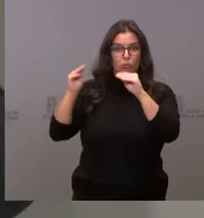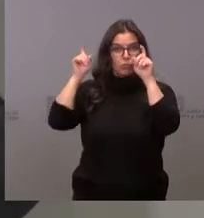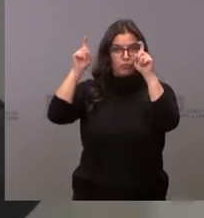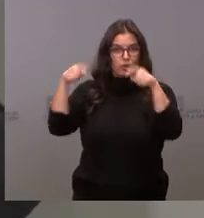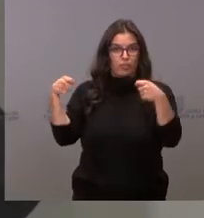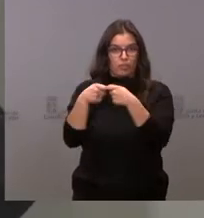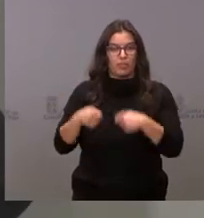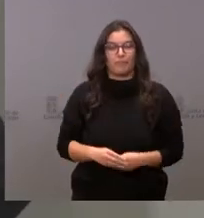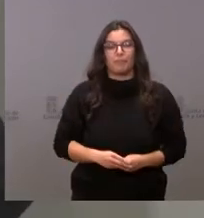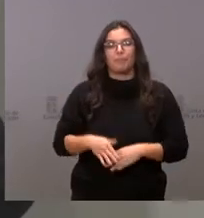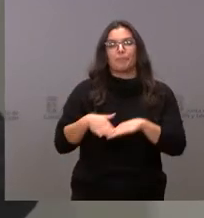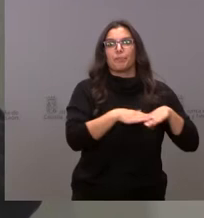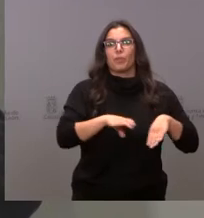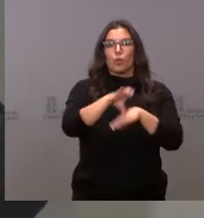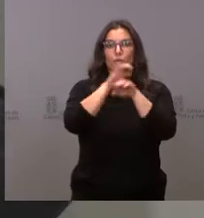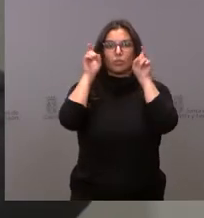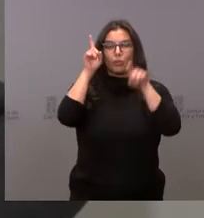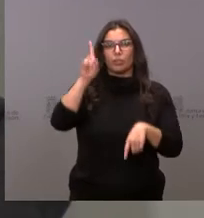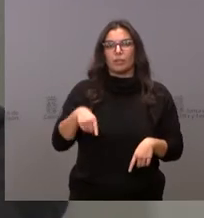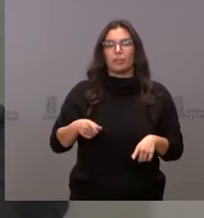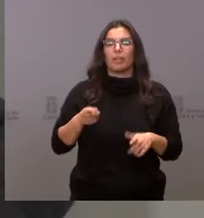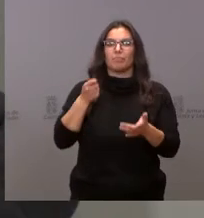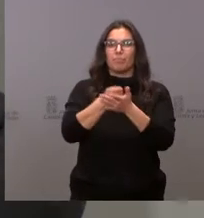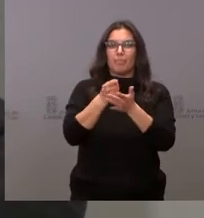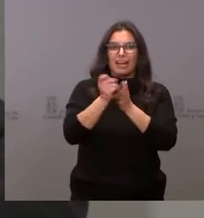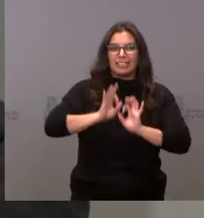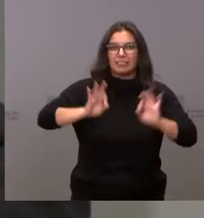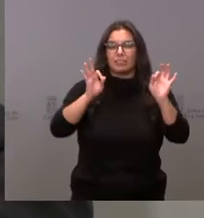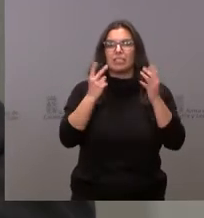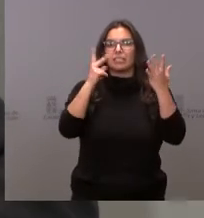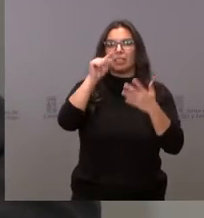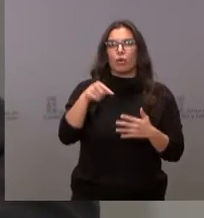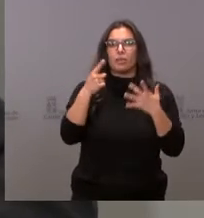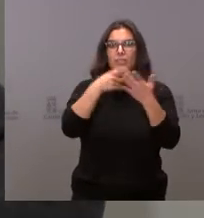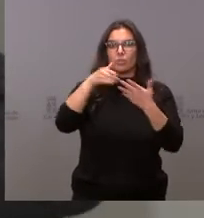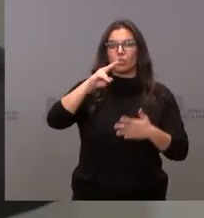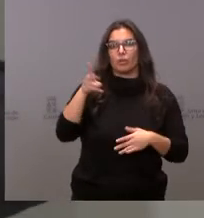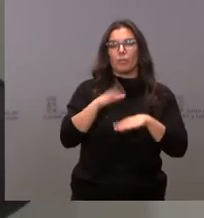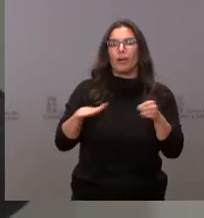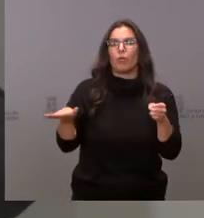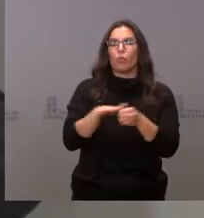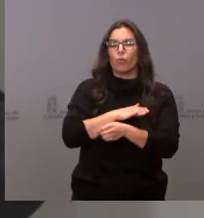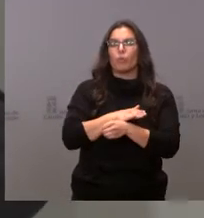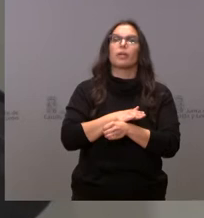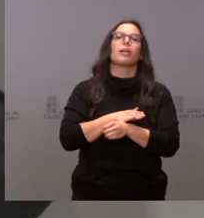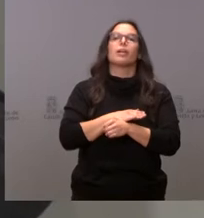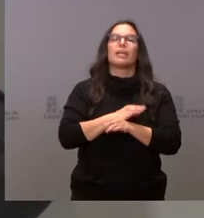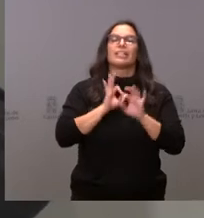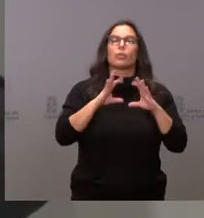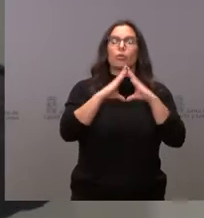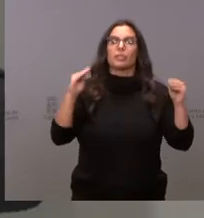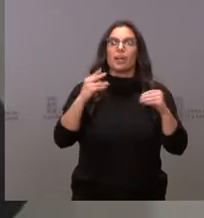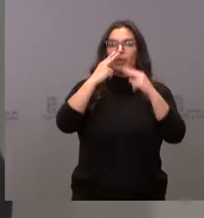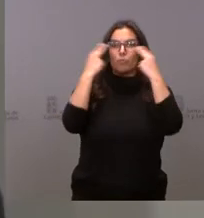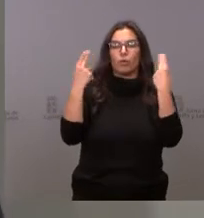La Consejería de Educación también realiza una aportación extraordinaria de 7,6 millones de euros para financiar a las universidades públicas de Burgos,